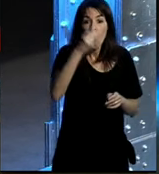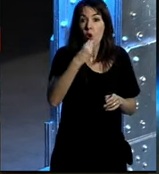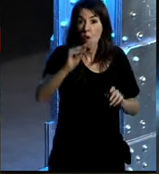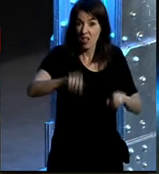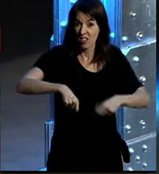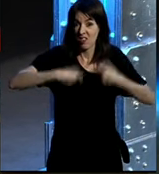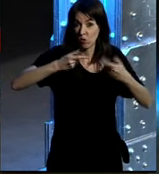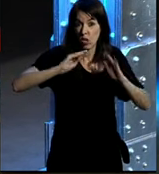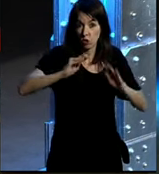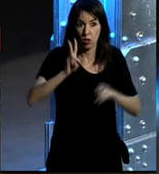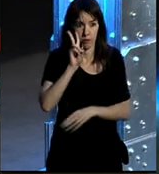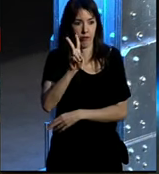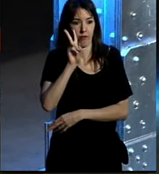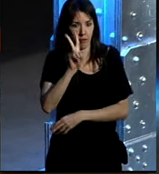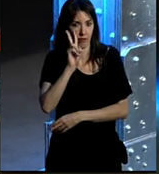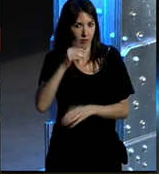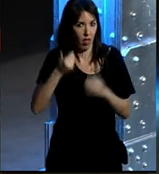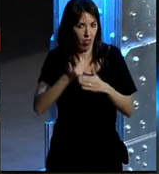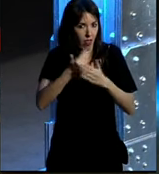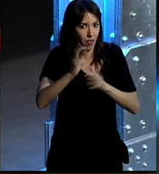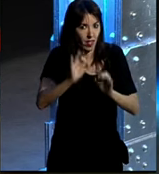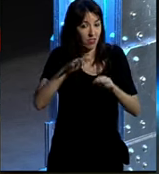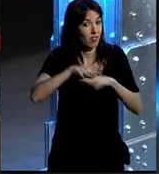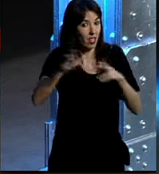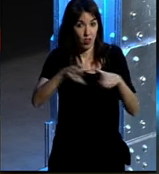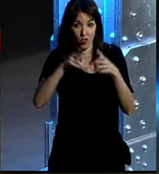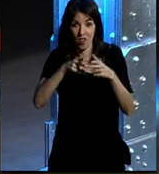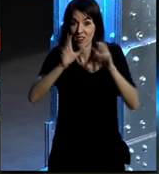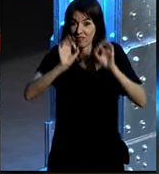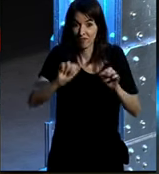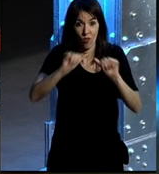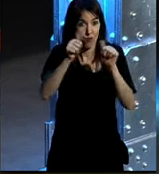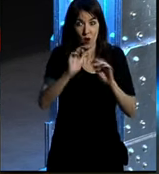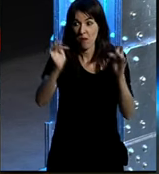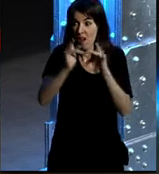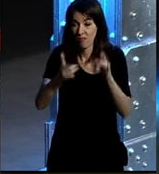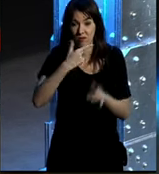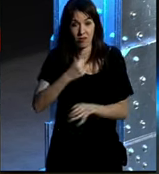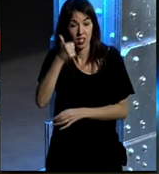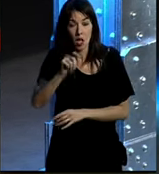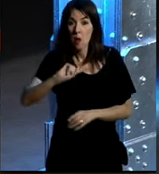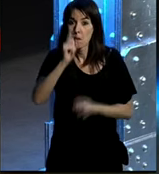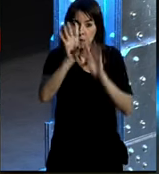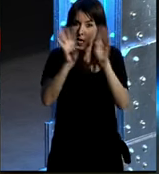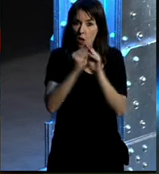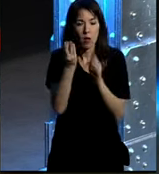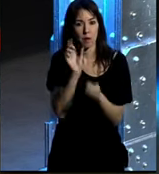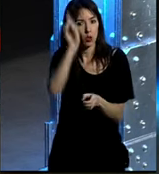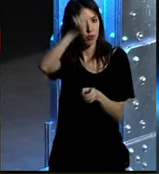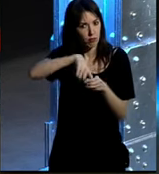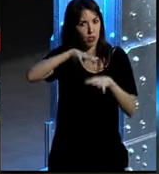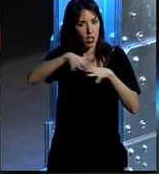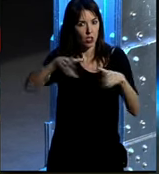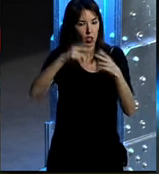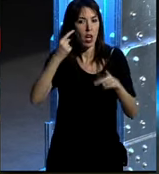medio natural y nosotros lo estamos viendo día a día es el medio de las redes sociales por lo cual para nosotros primera primera conclusión es hay que estar para tratar